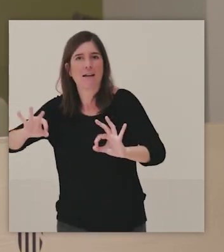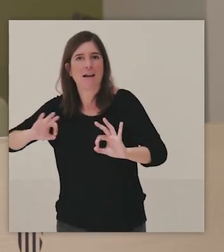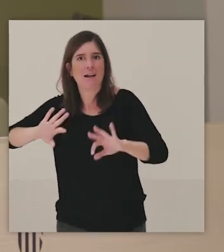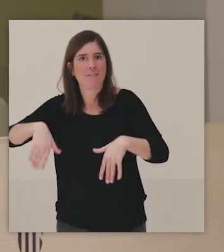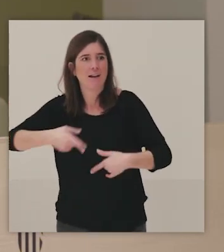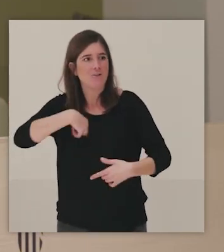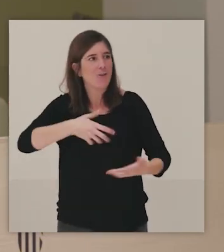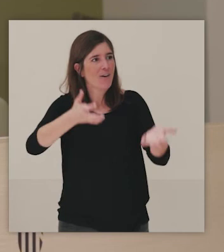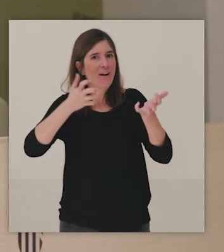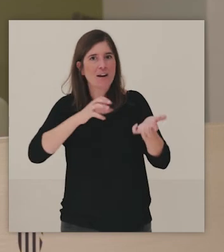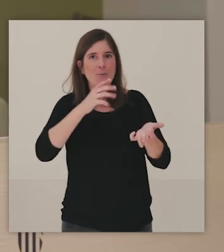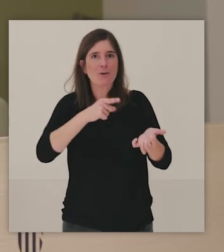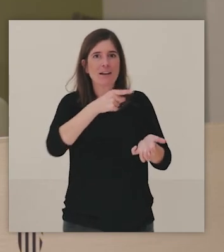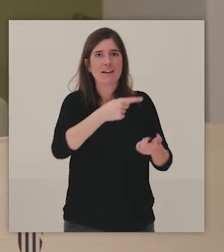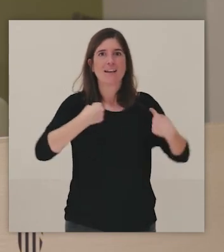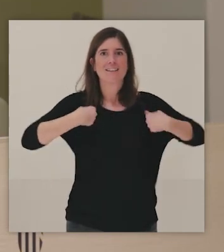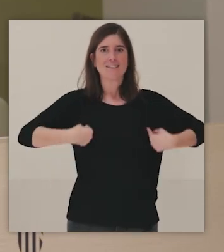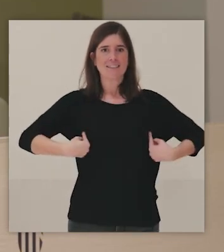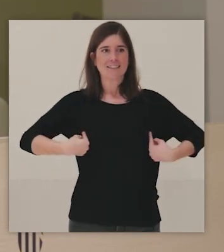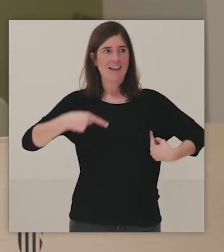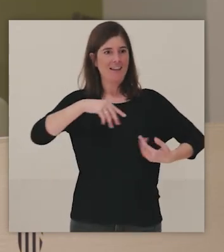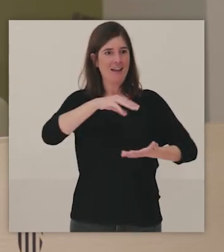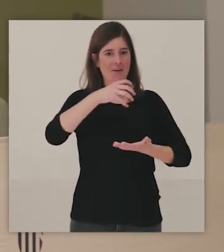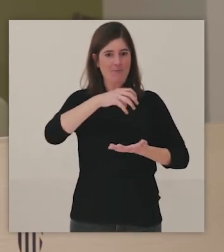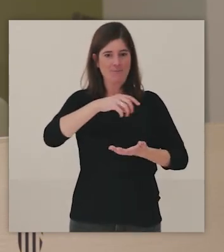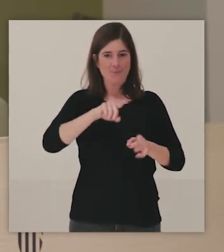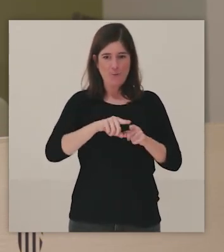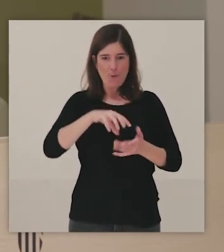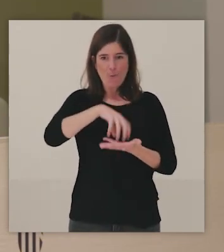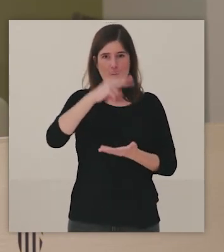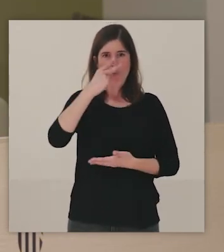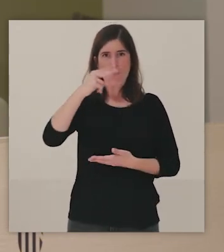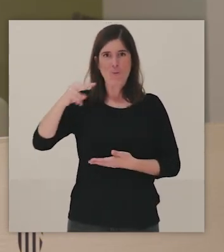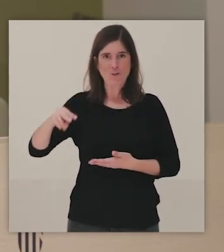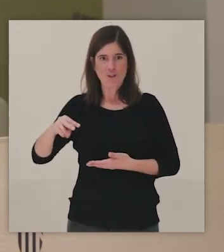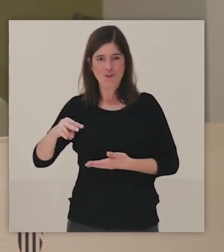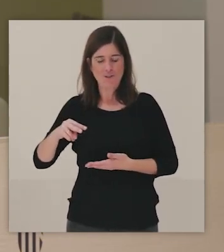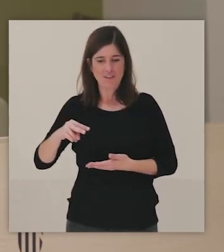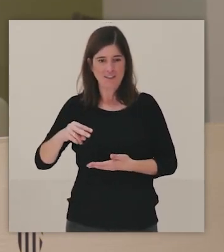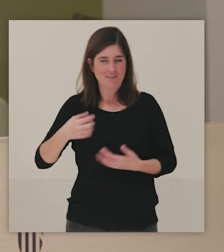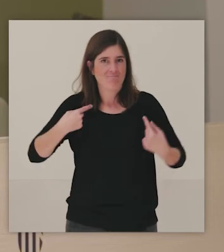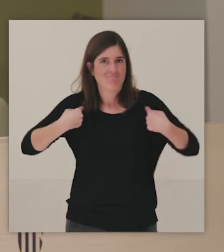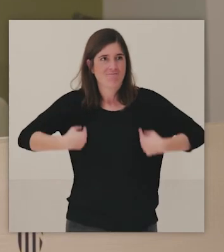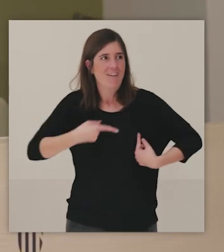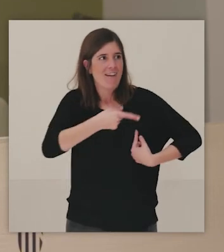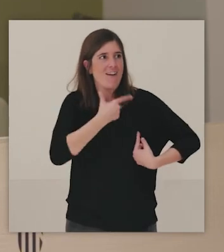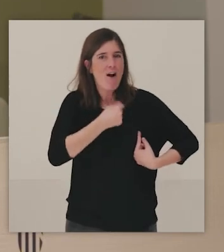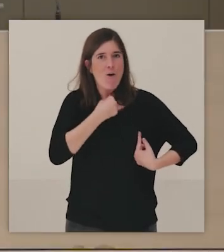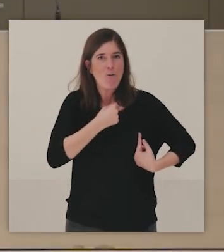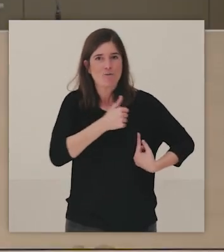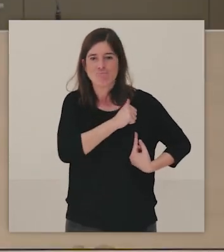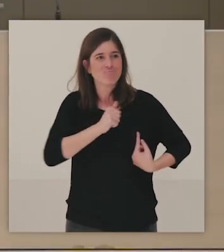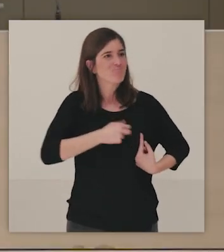también la necesita y que ella es parte del museo y yo creo que al final esas cosas son las que